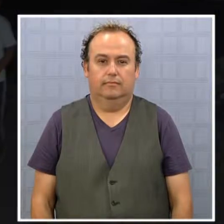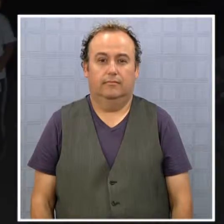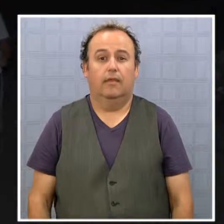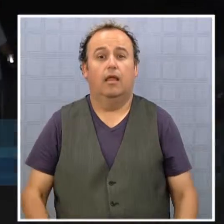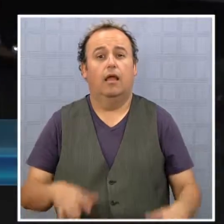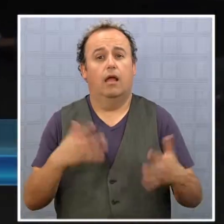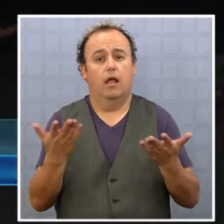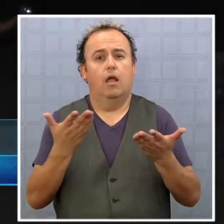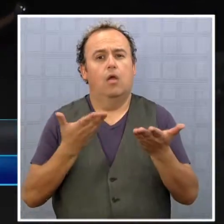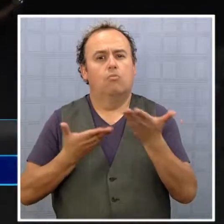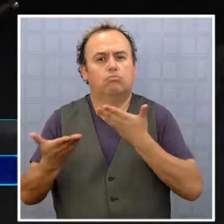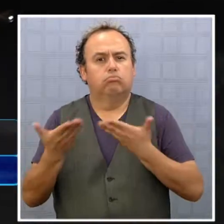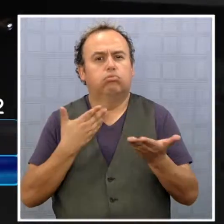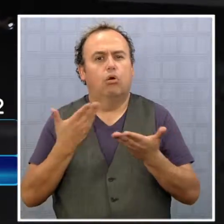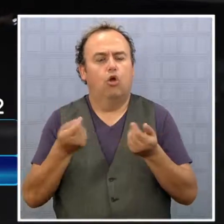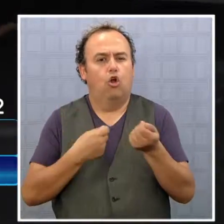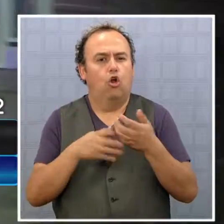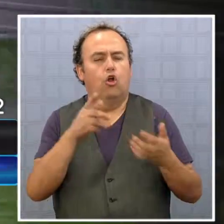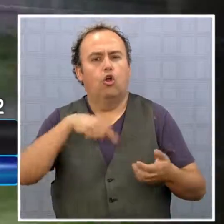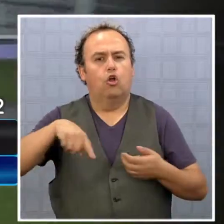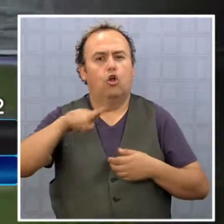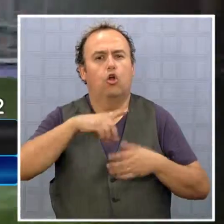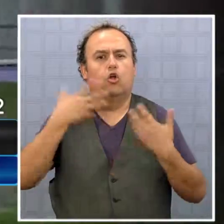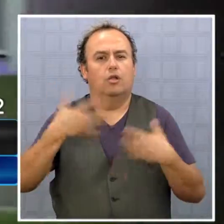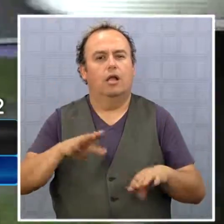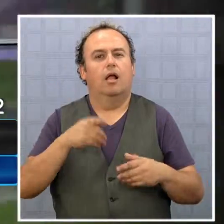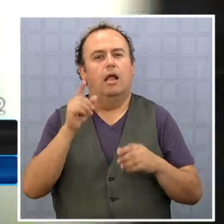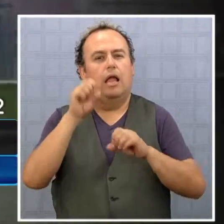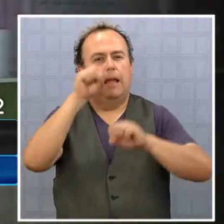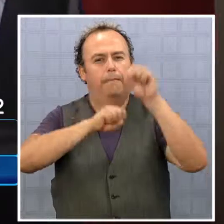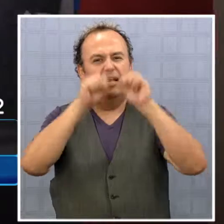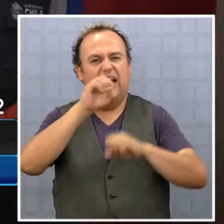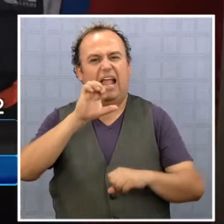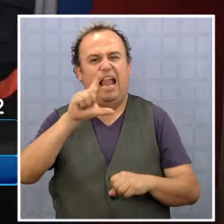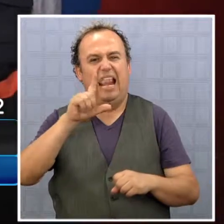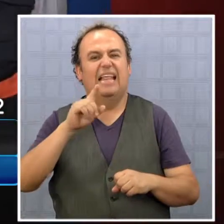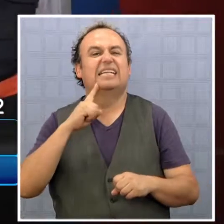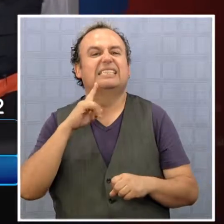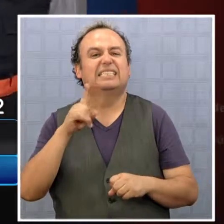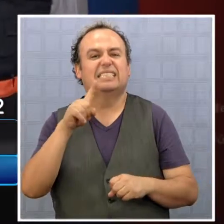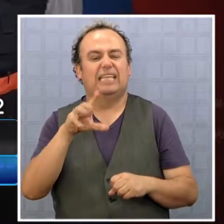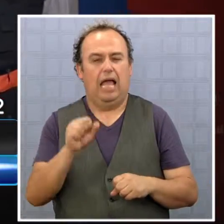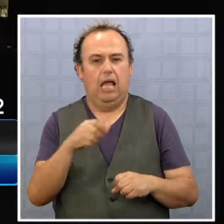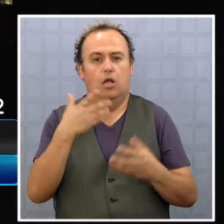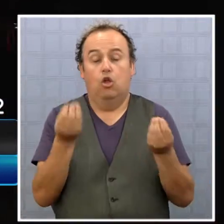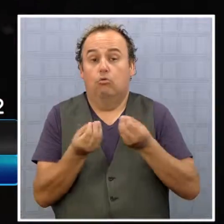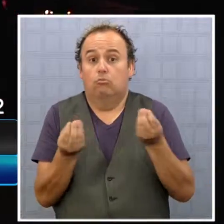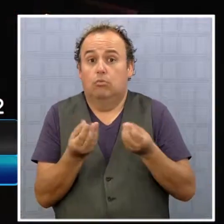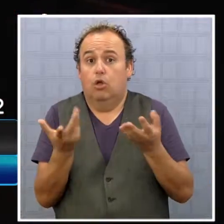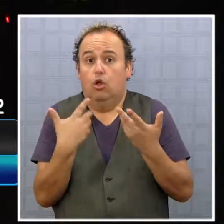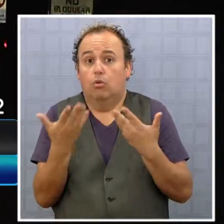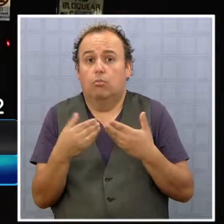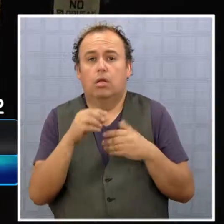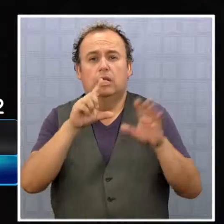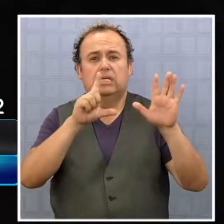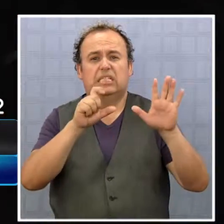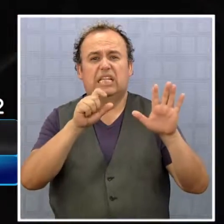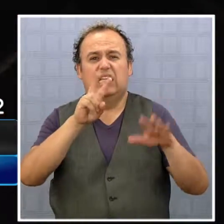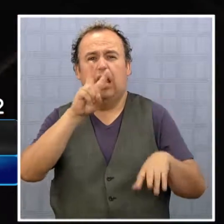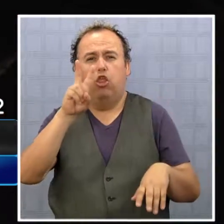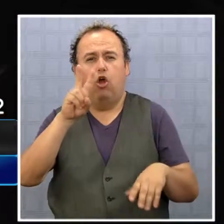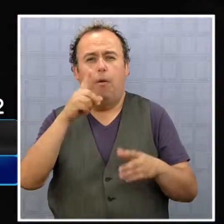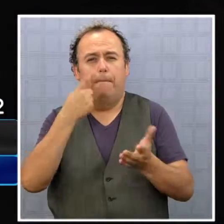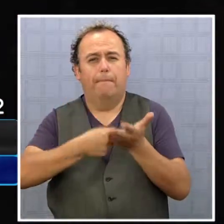Una mediación colectiva destinada a exigir a la empresa Elixa que dé a conocer cómo va a compensar a los 72